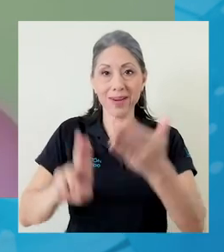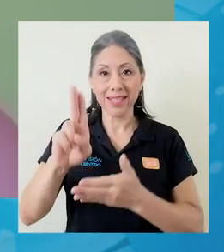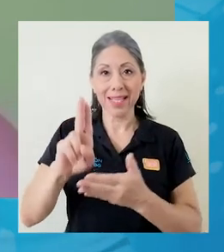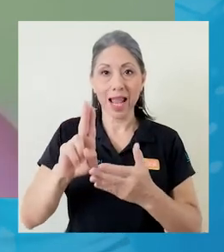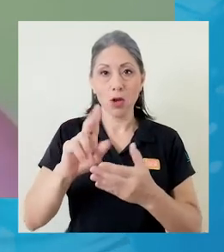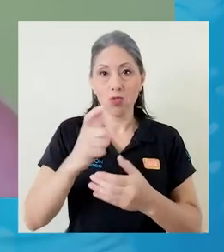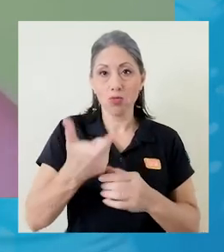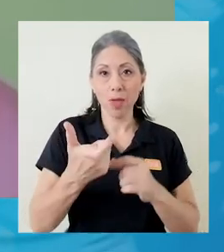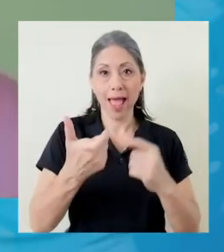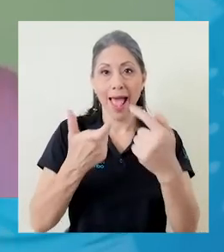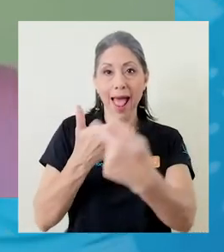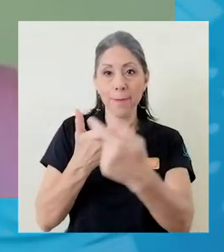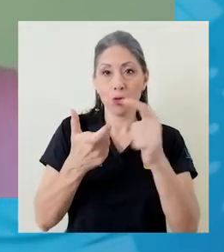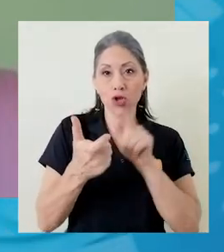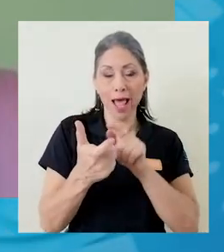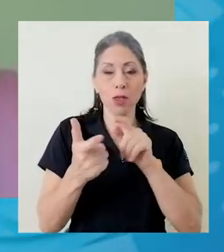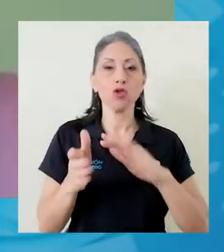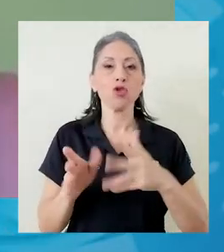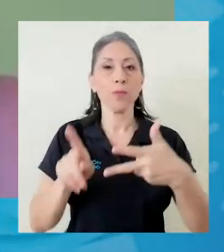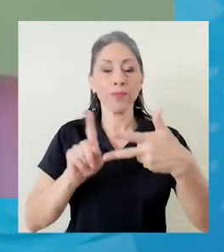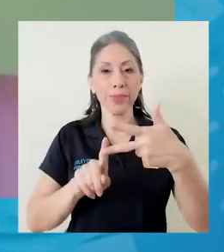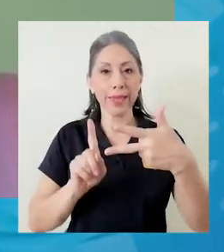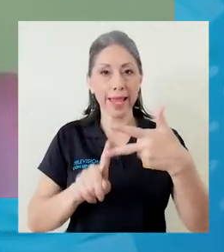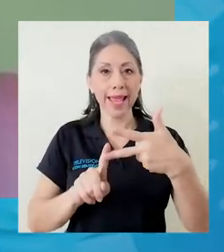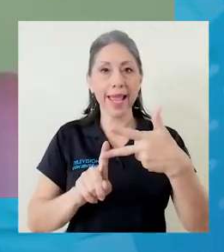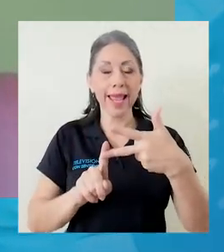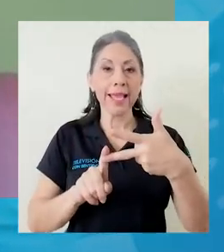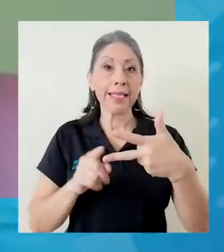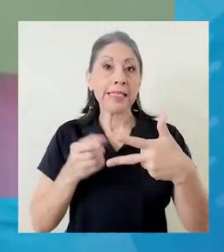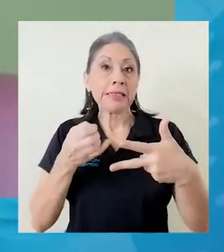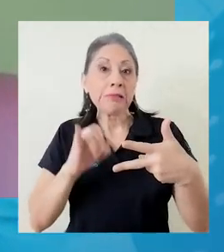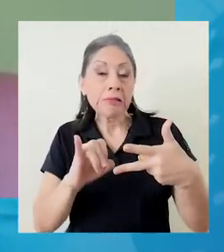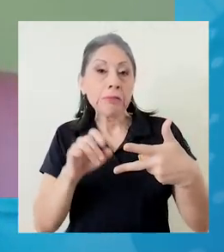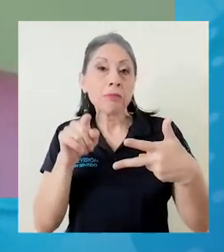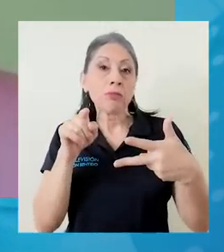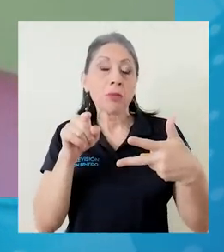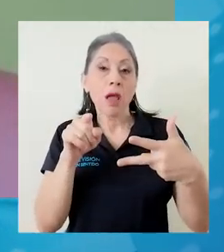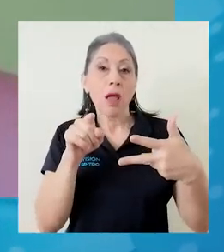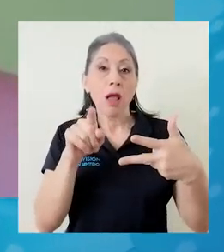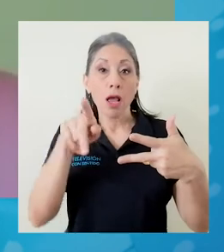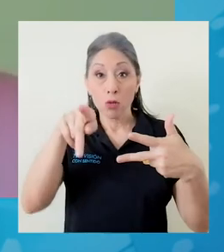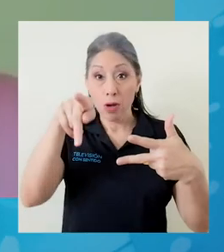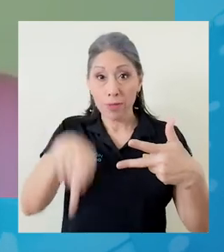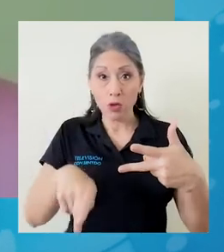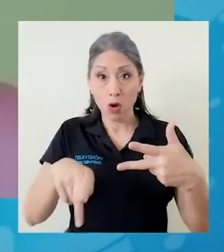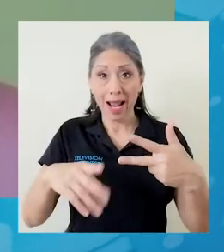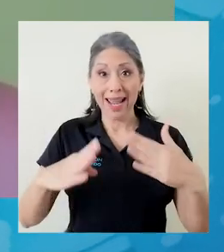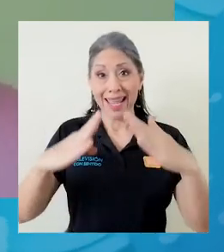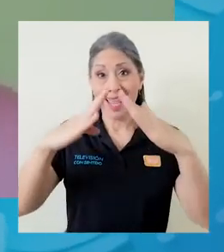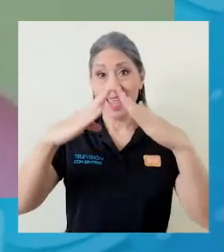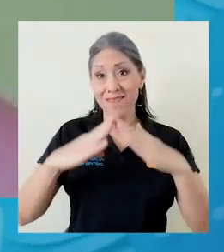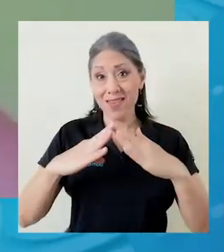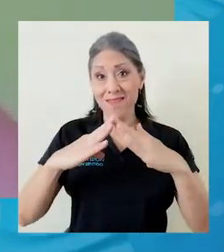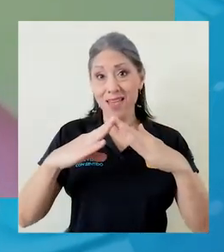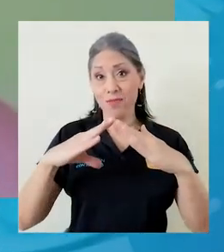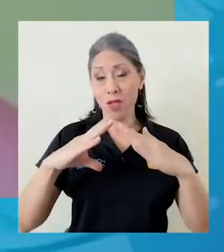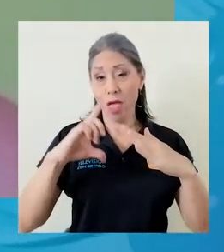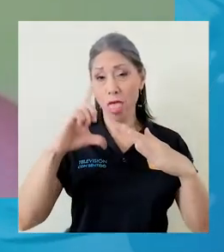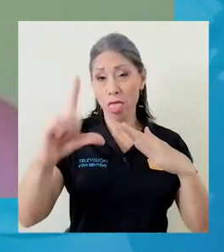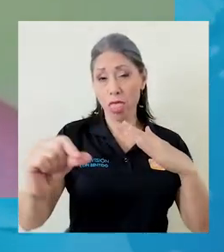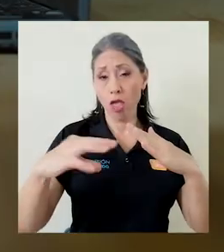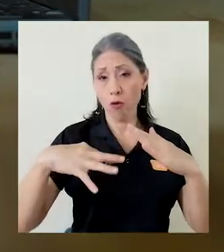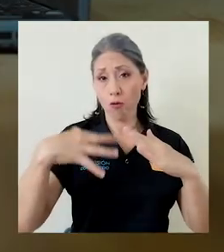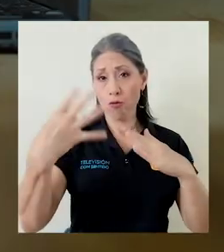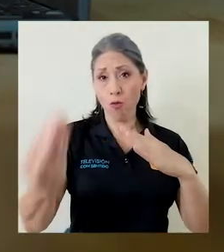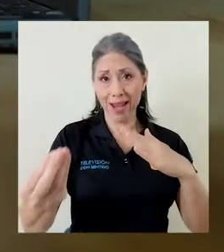por ambos lados. El tercer requisito, que es en caso de que sea una persona que vive fuera del